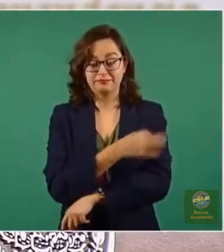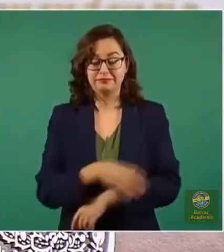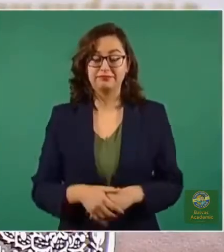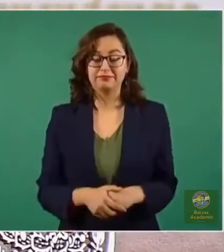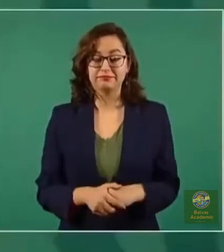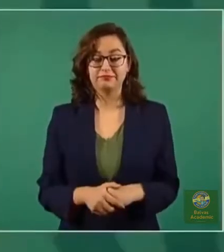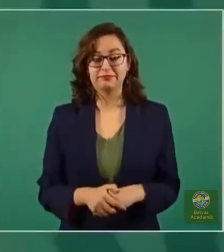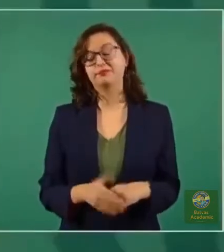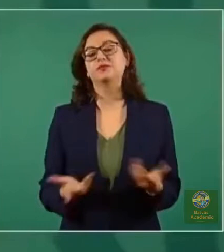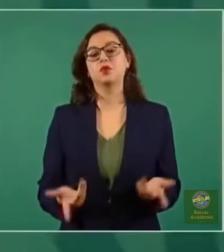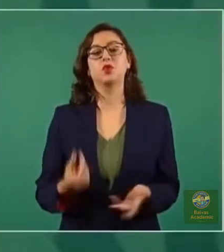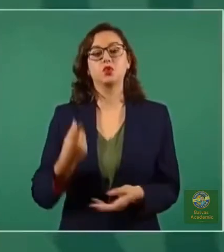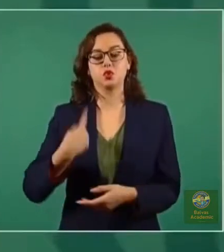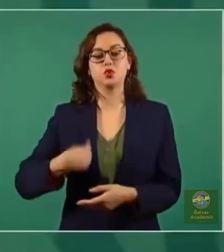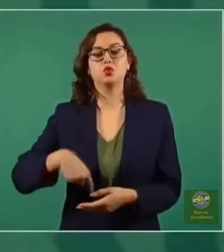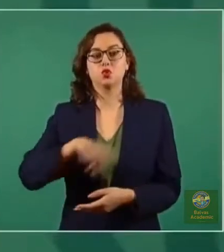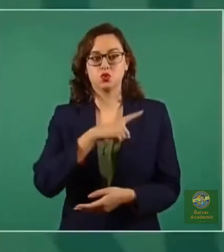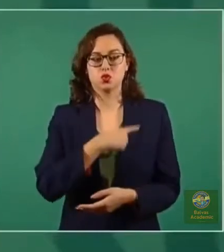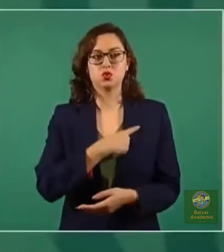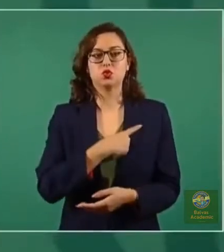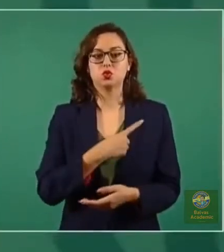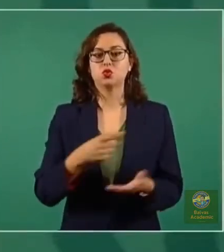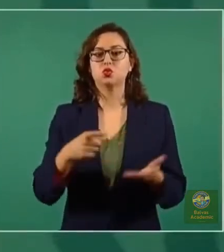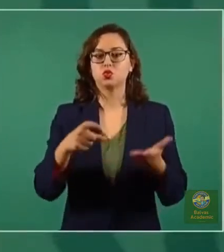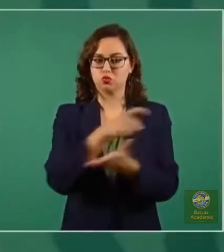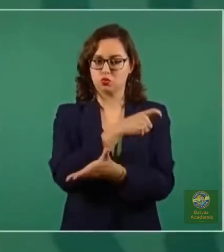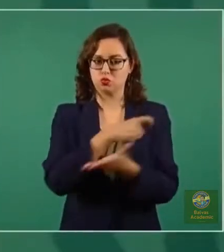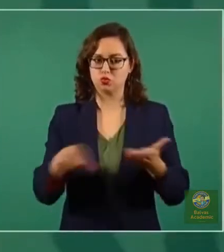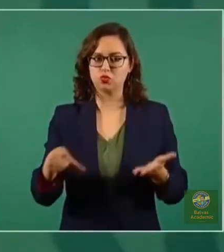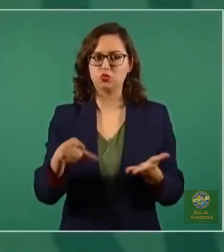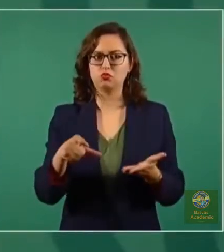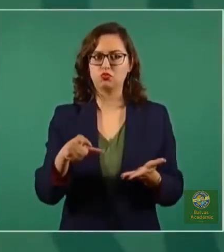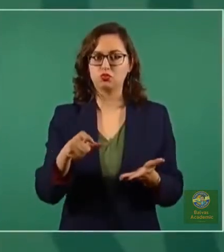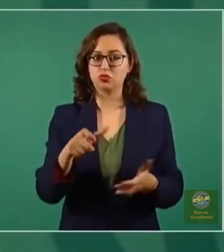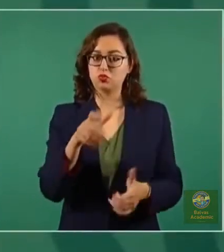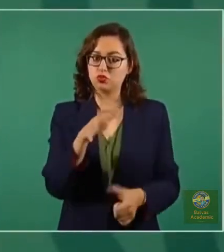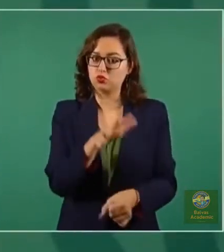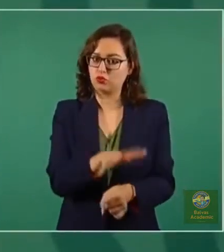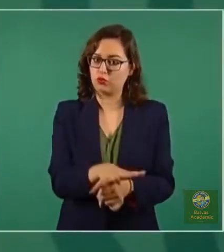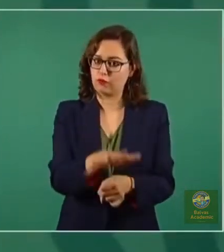adquirir las vacunas que son necesarias